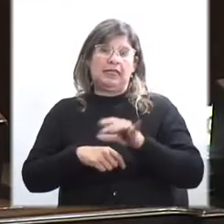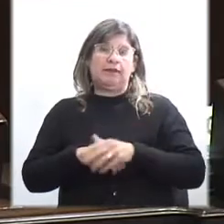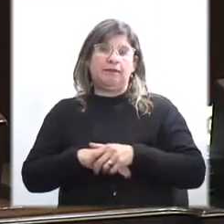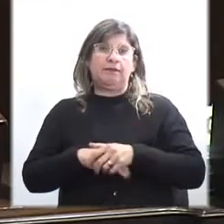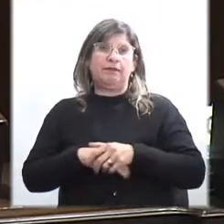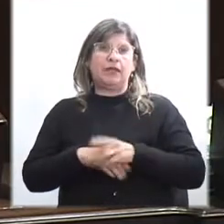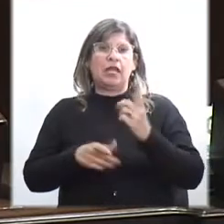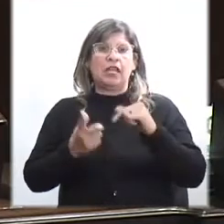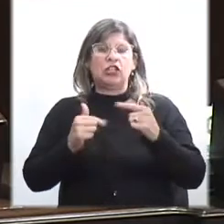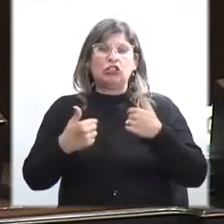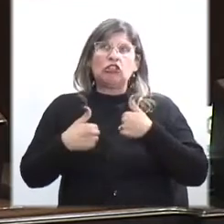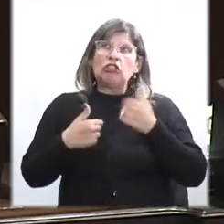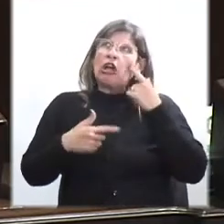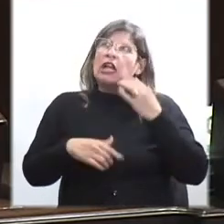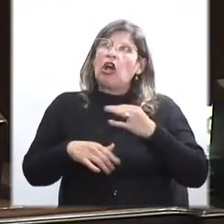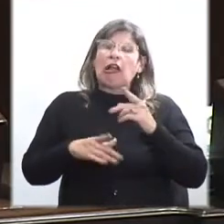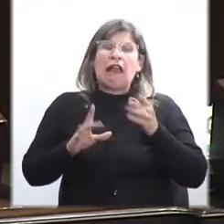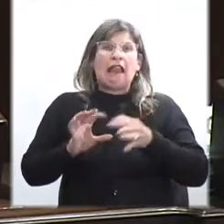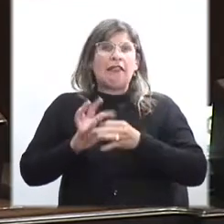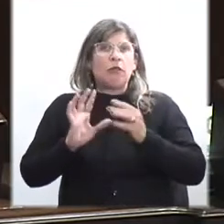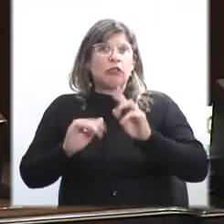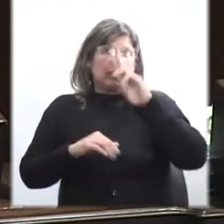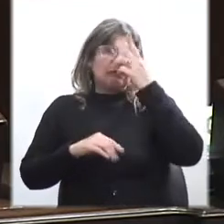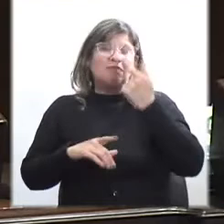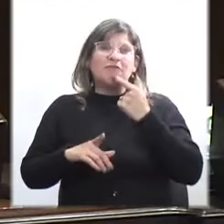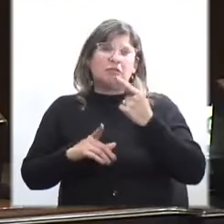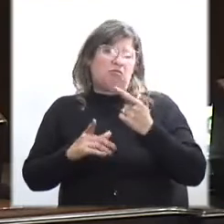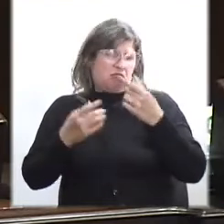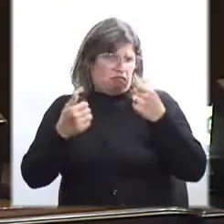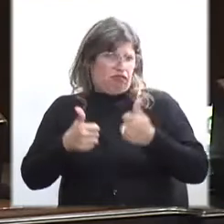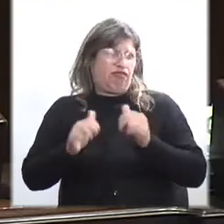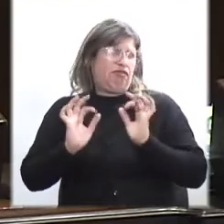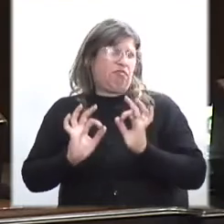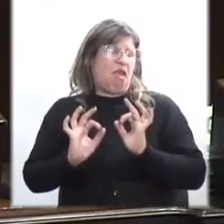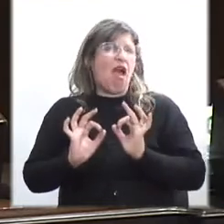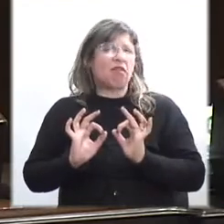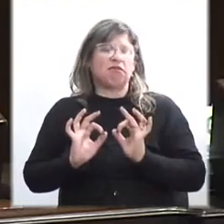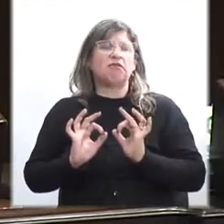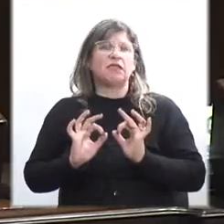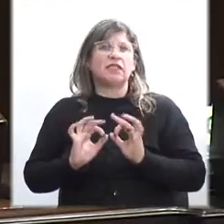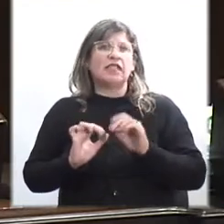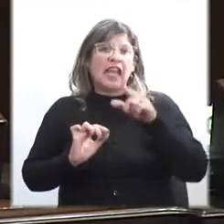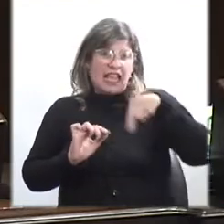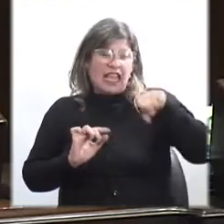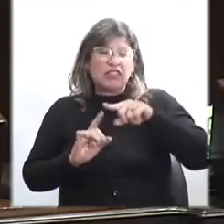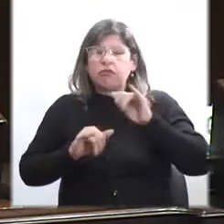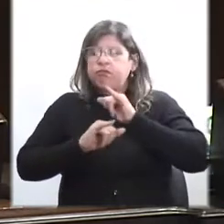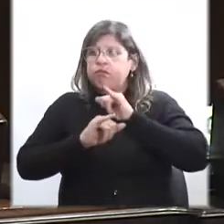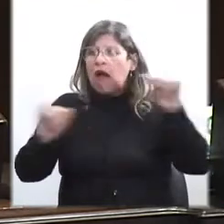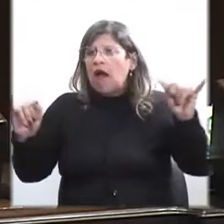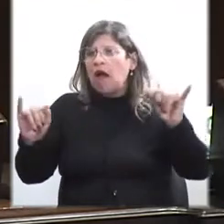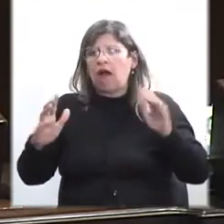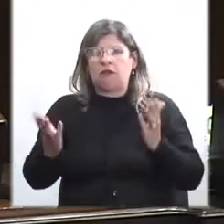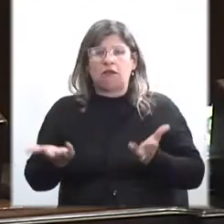Entonces, yo creo que a la democracia uruguaya le vendría muy bien que eso fuera público.